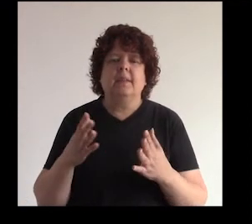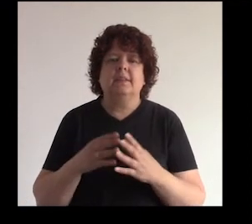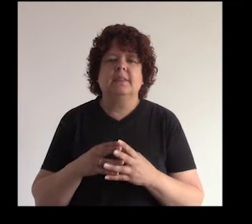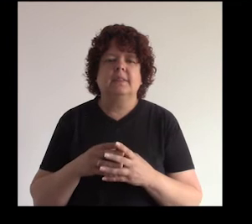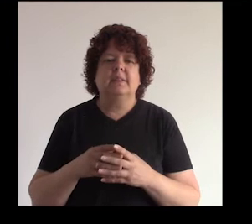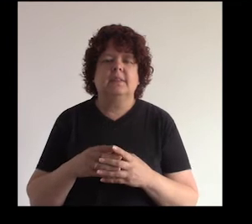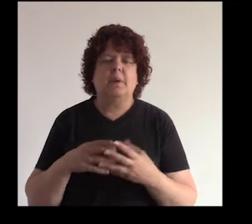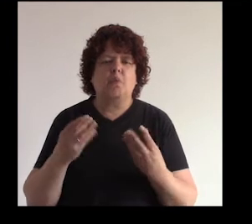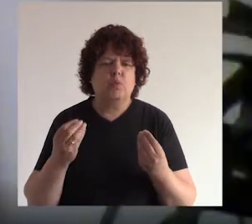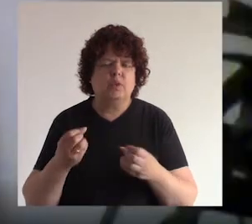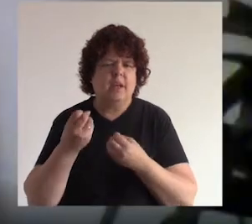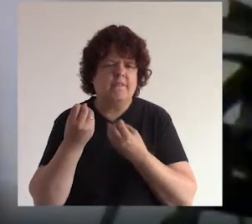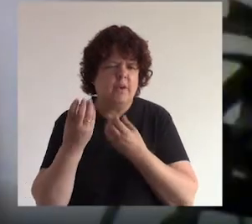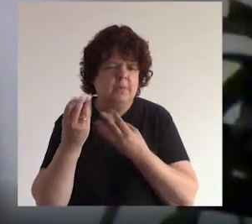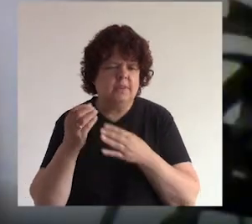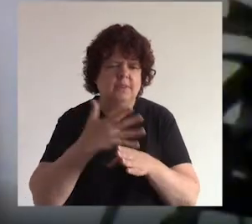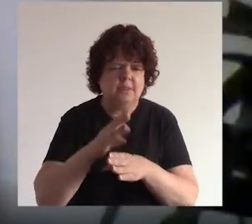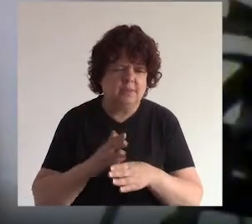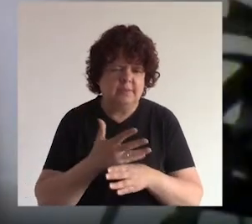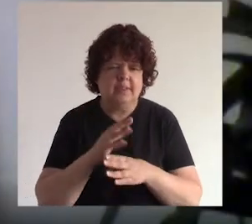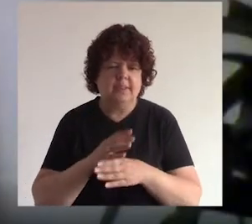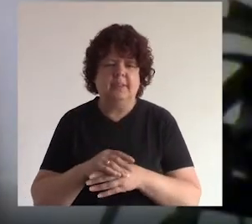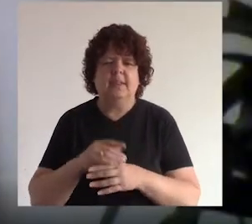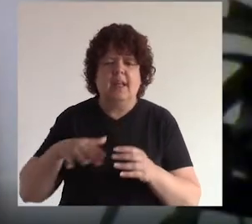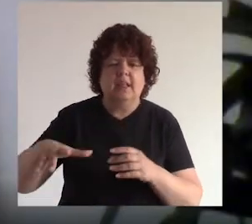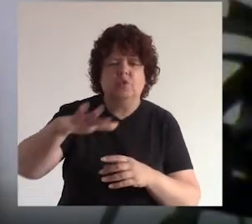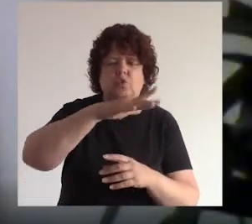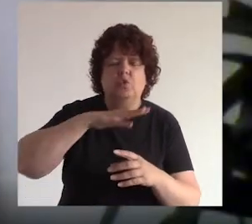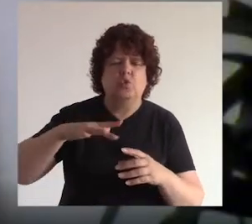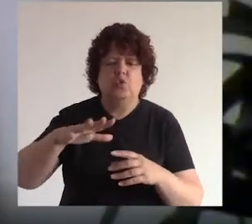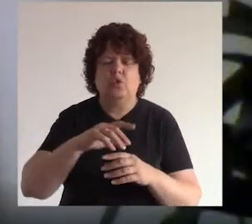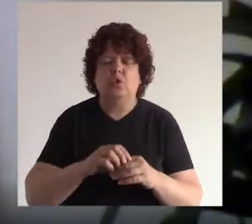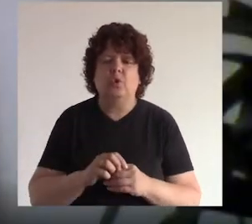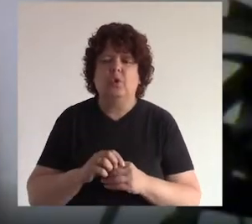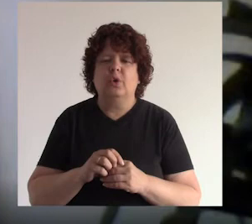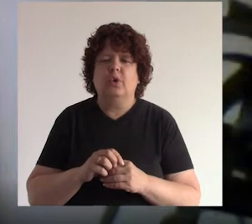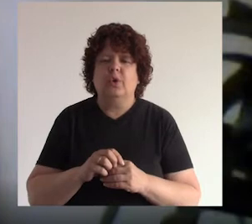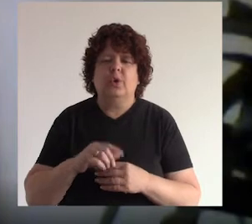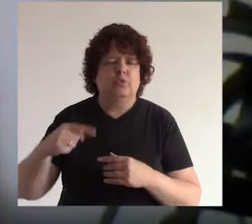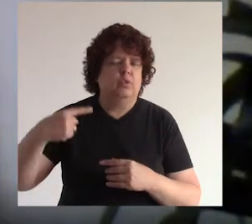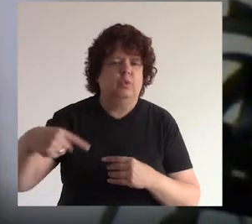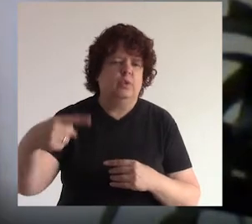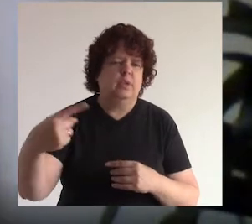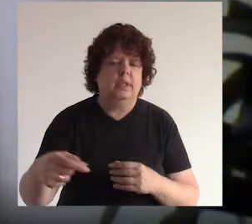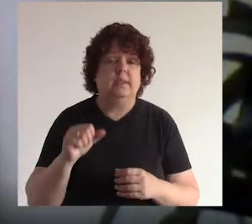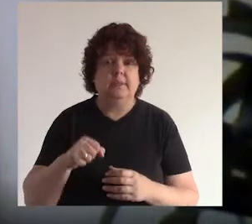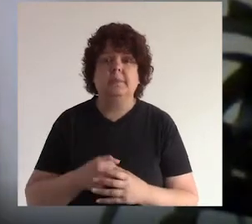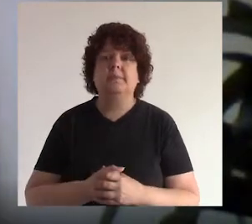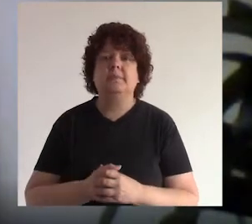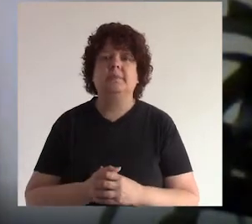bastante bastante amplio y eso ocurre en este entorno virtual de todos los días